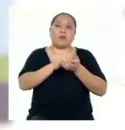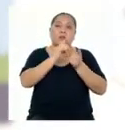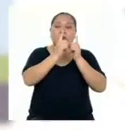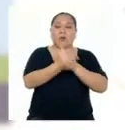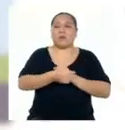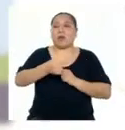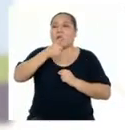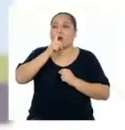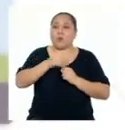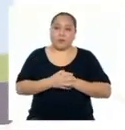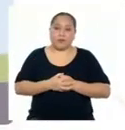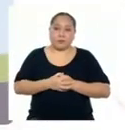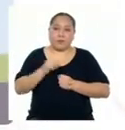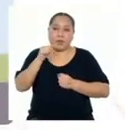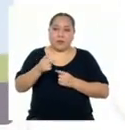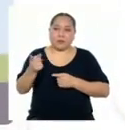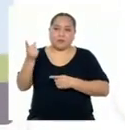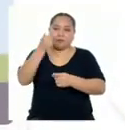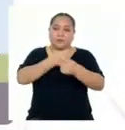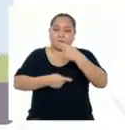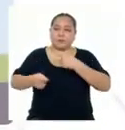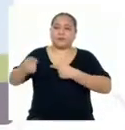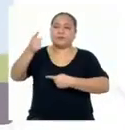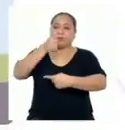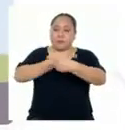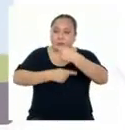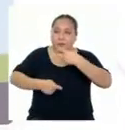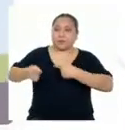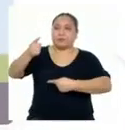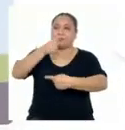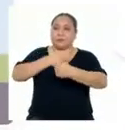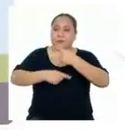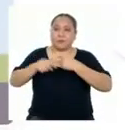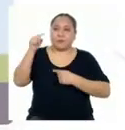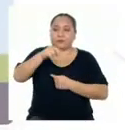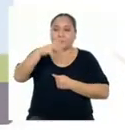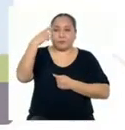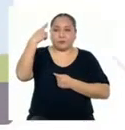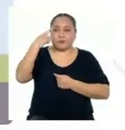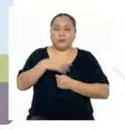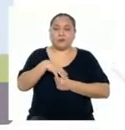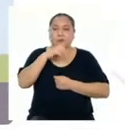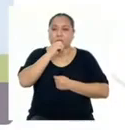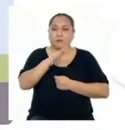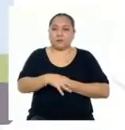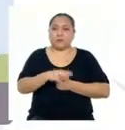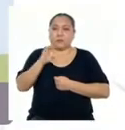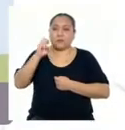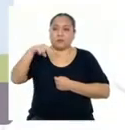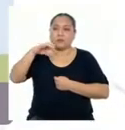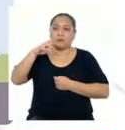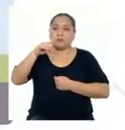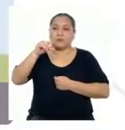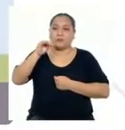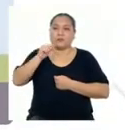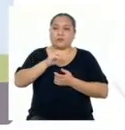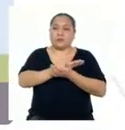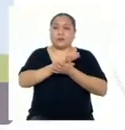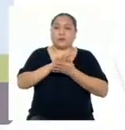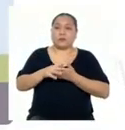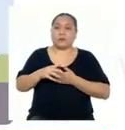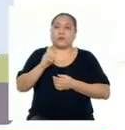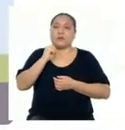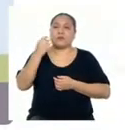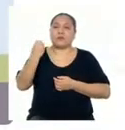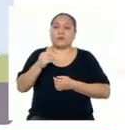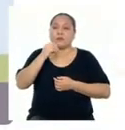agua líquida. Y este ciclo se repite una y otra vez. Por este motivo, decimos que es energía limpia, porque solo